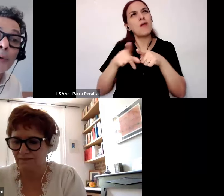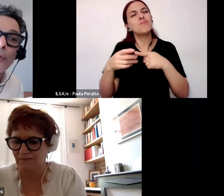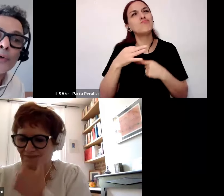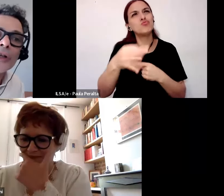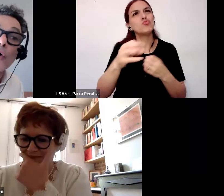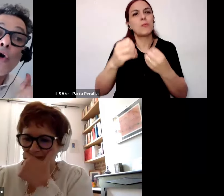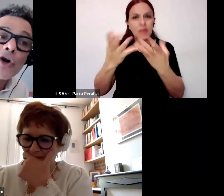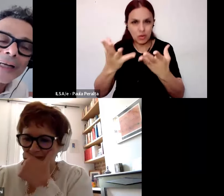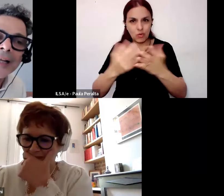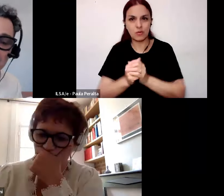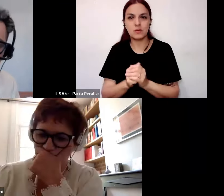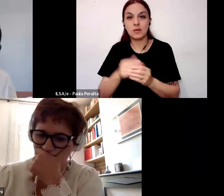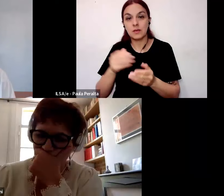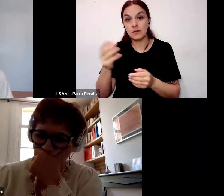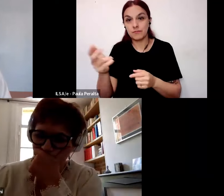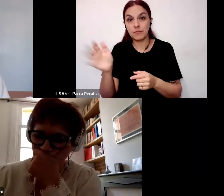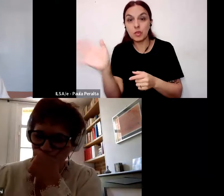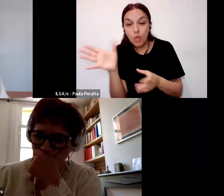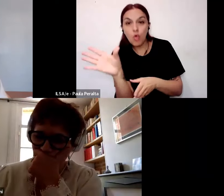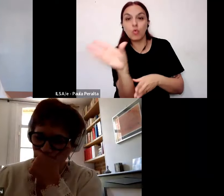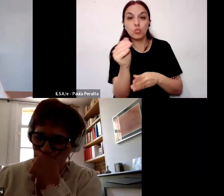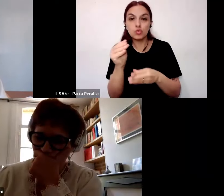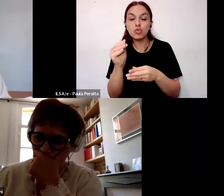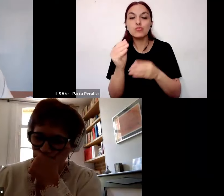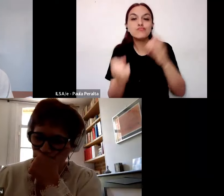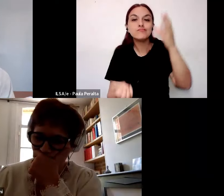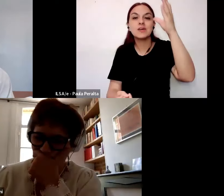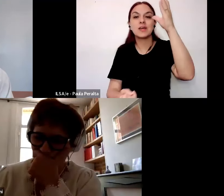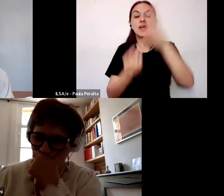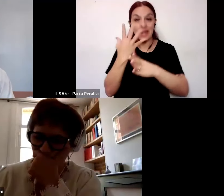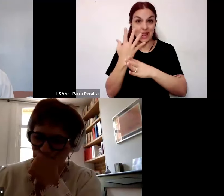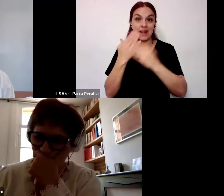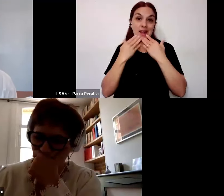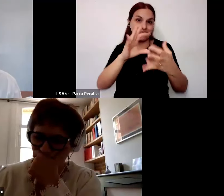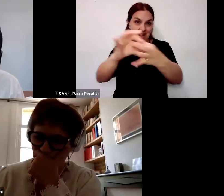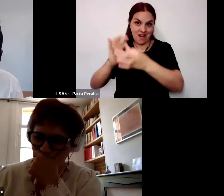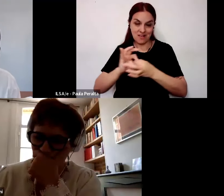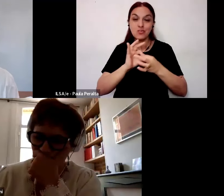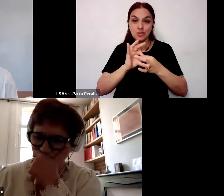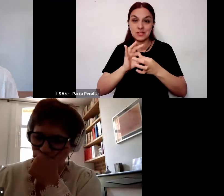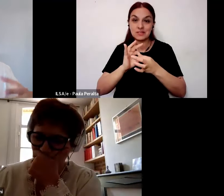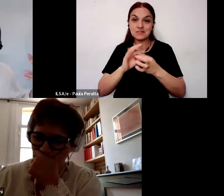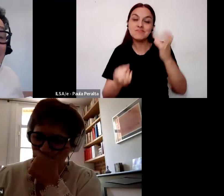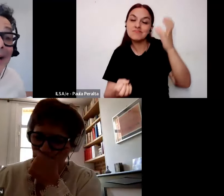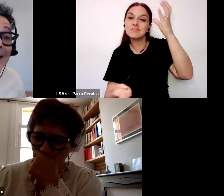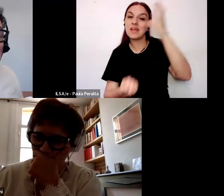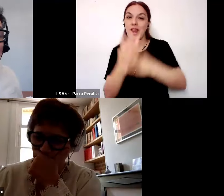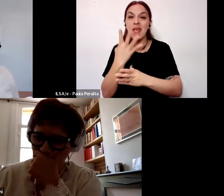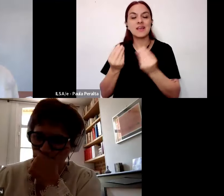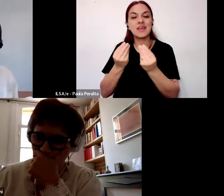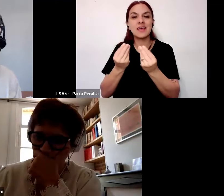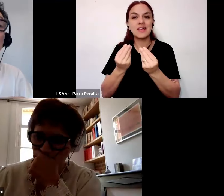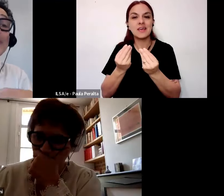coproducen o co-crean desde esas relaciones horizontales saberes